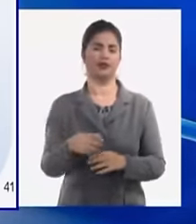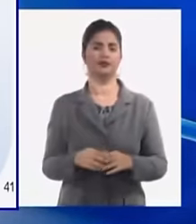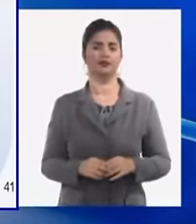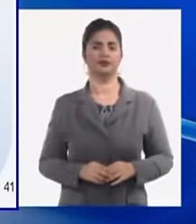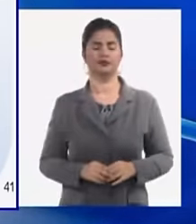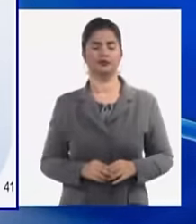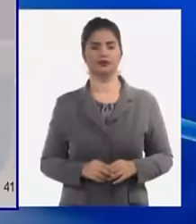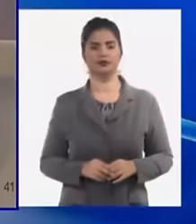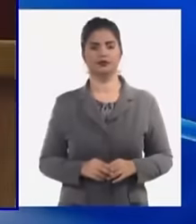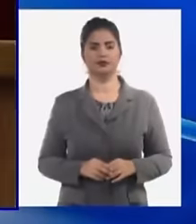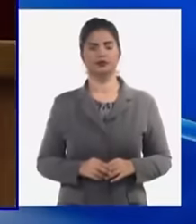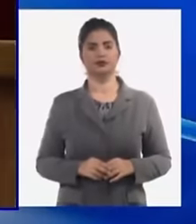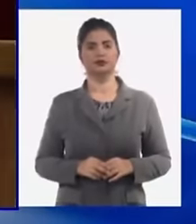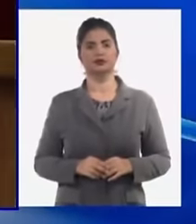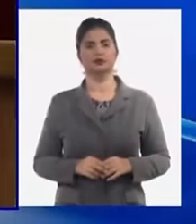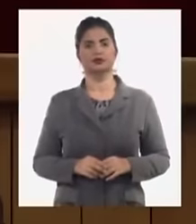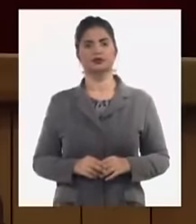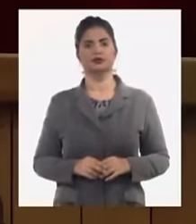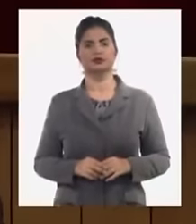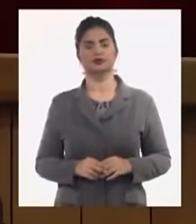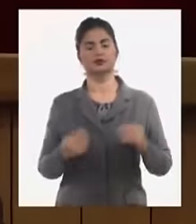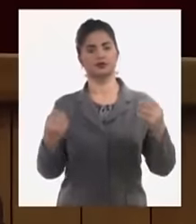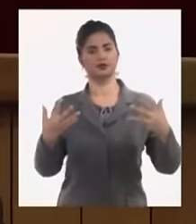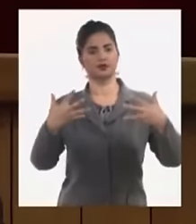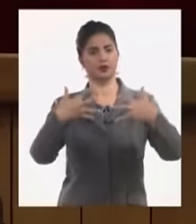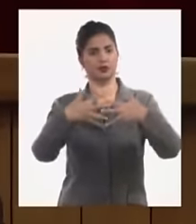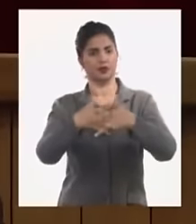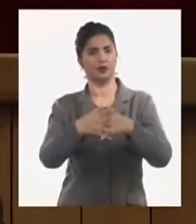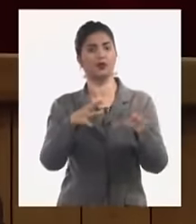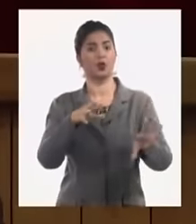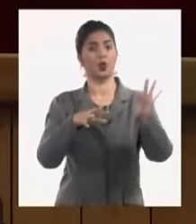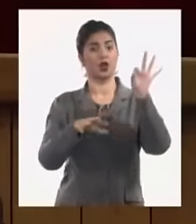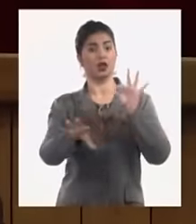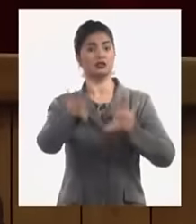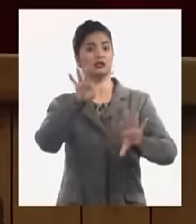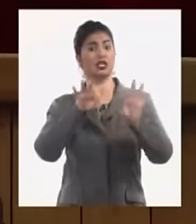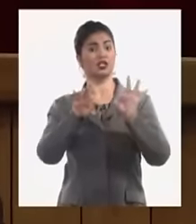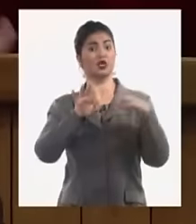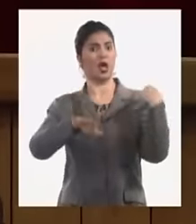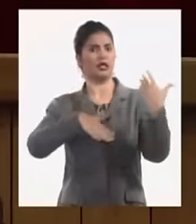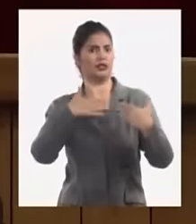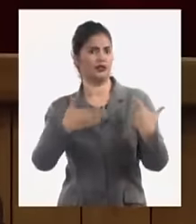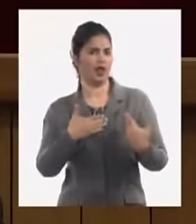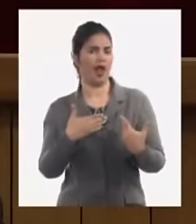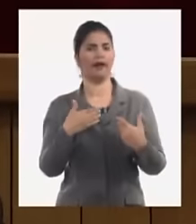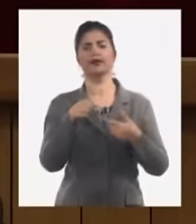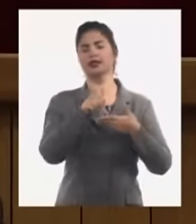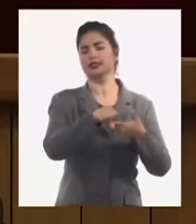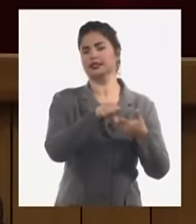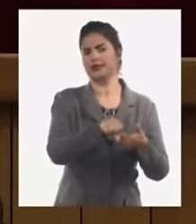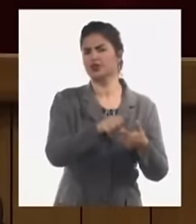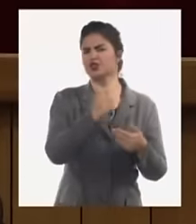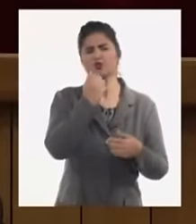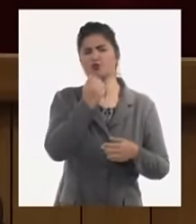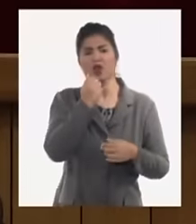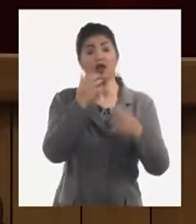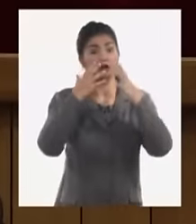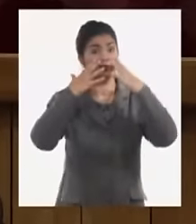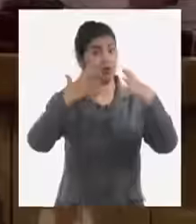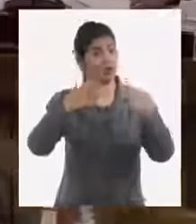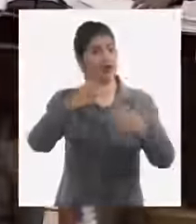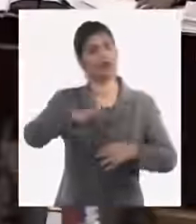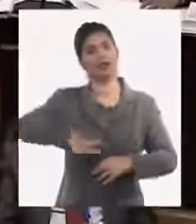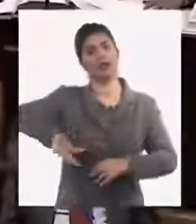potencialidades de ambos una selección en aquellas actividades y sectores que más se